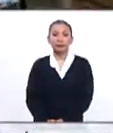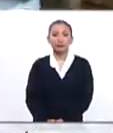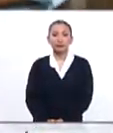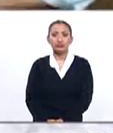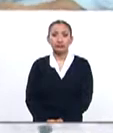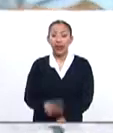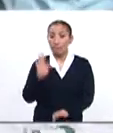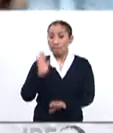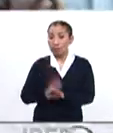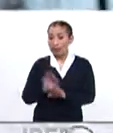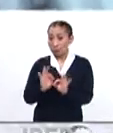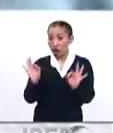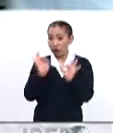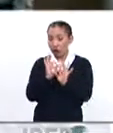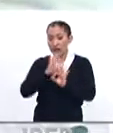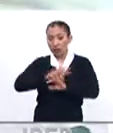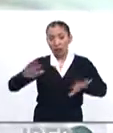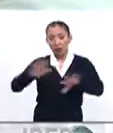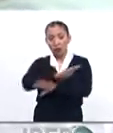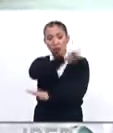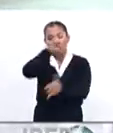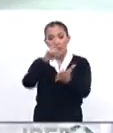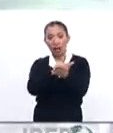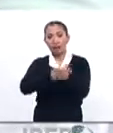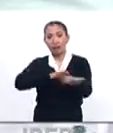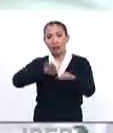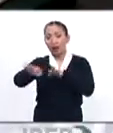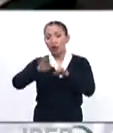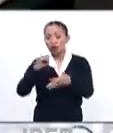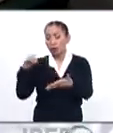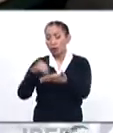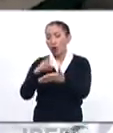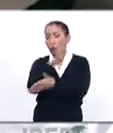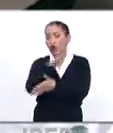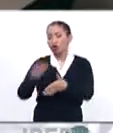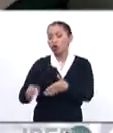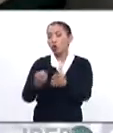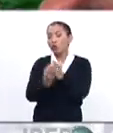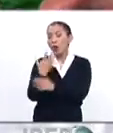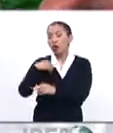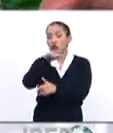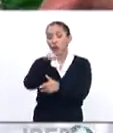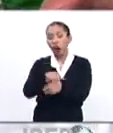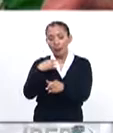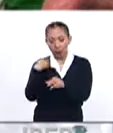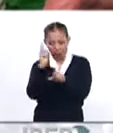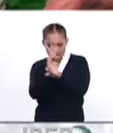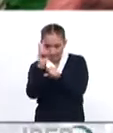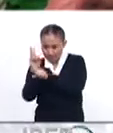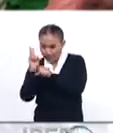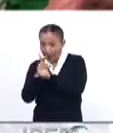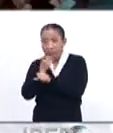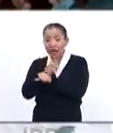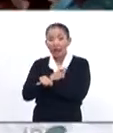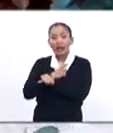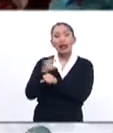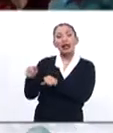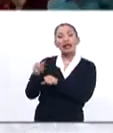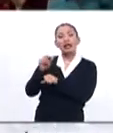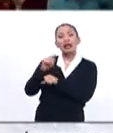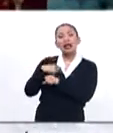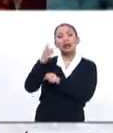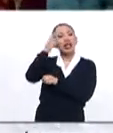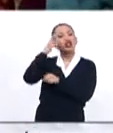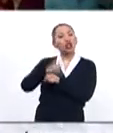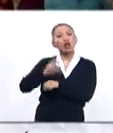Y lo que es más, se ha reformado la legislación laboral y se han creado 400 nuevos puestos de inspectores, nos dice Srinivas Reddy,